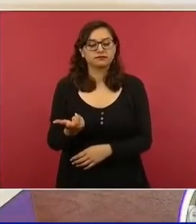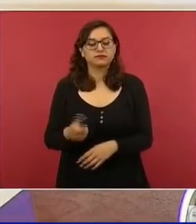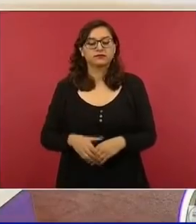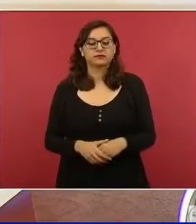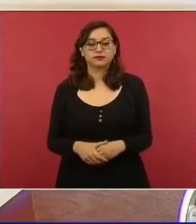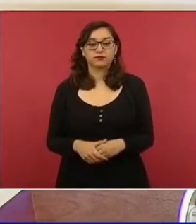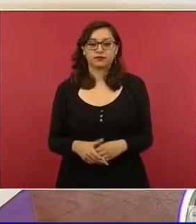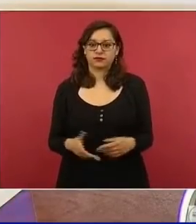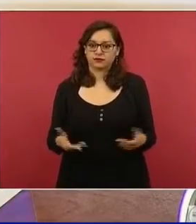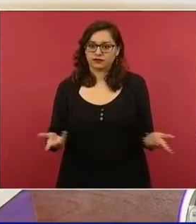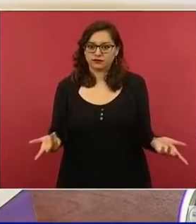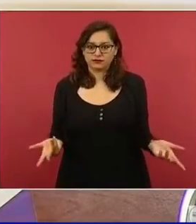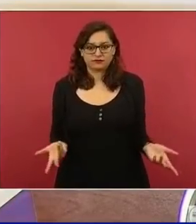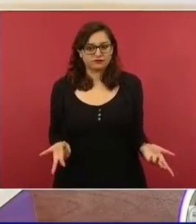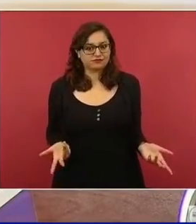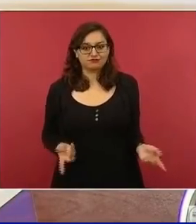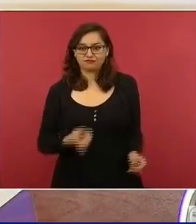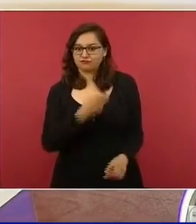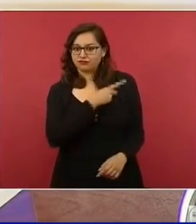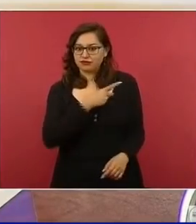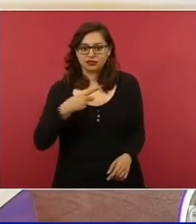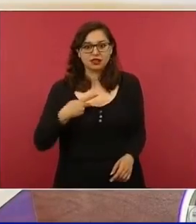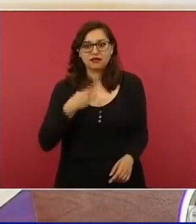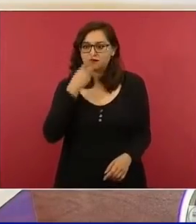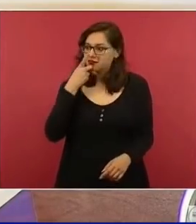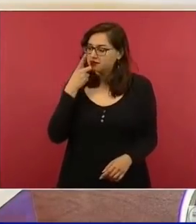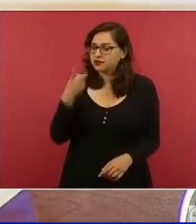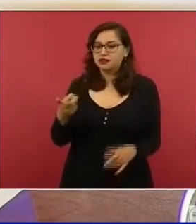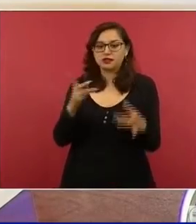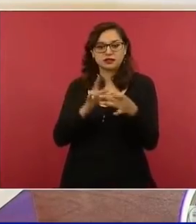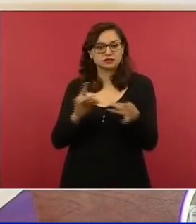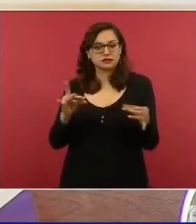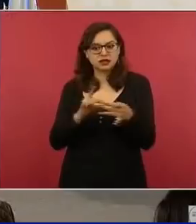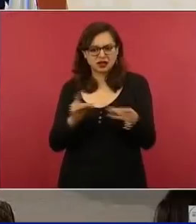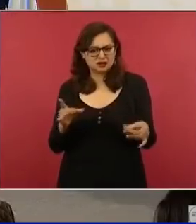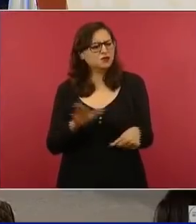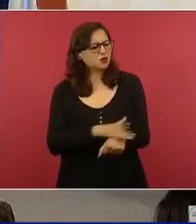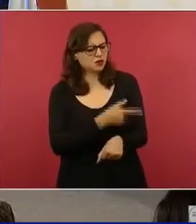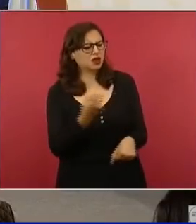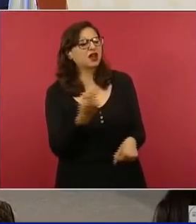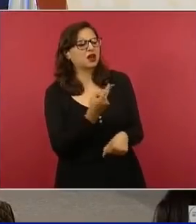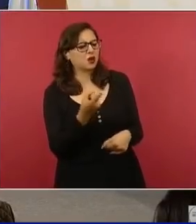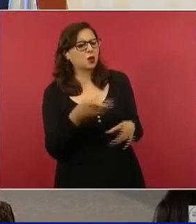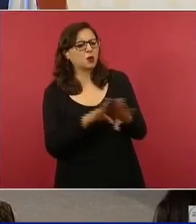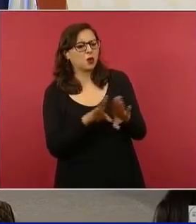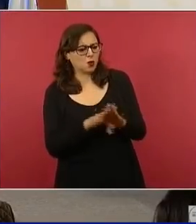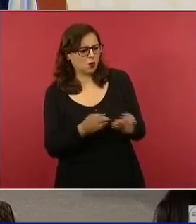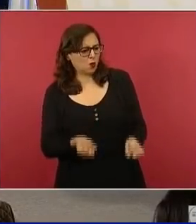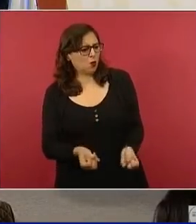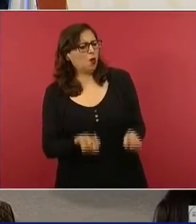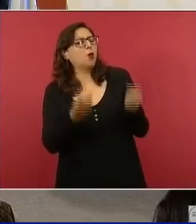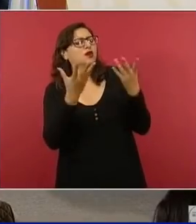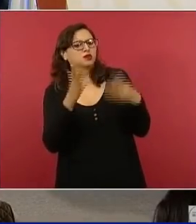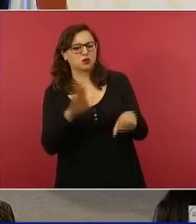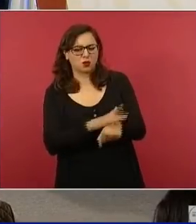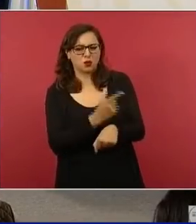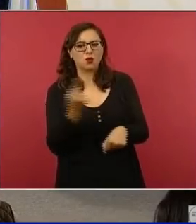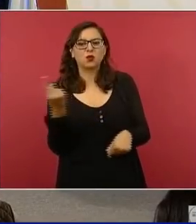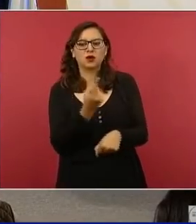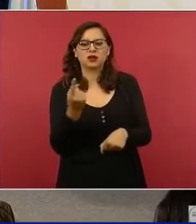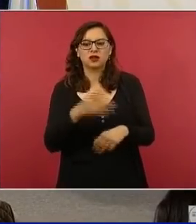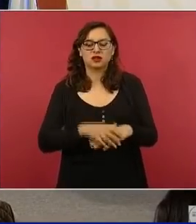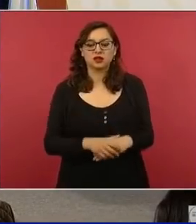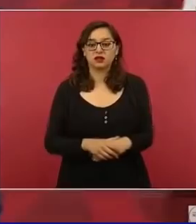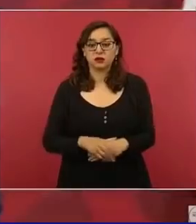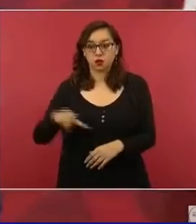Tiene que aclarar cuáles son sus bienes, por qué todos los servidores